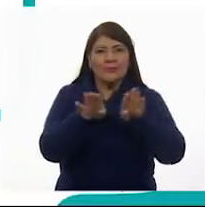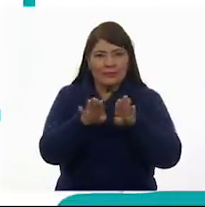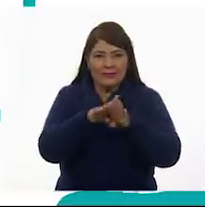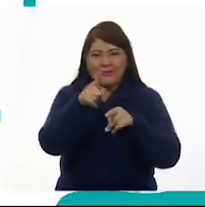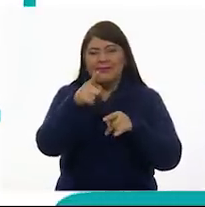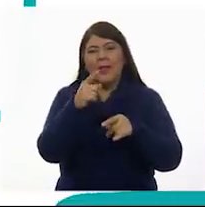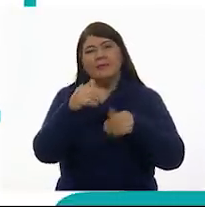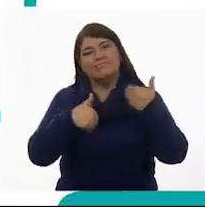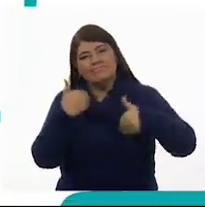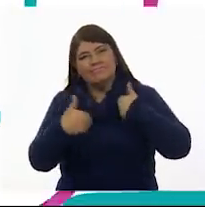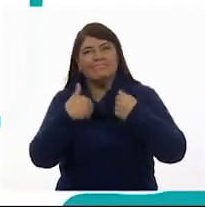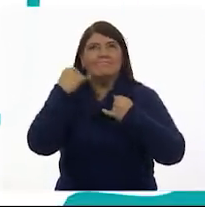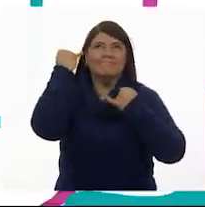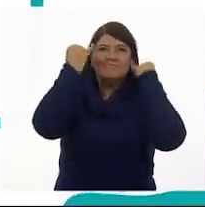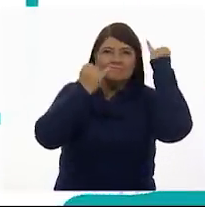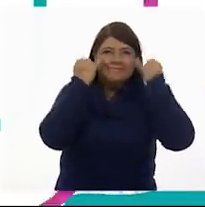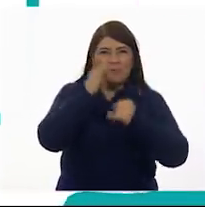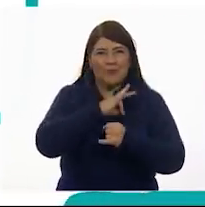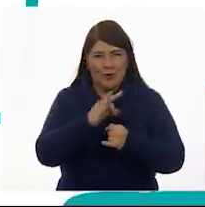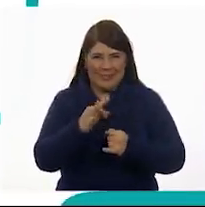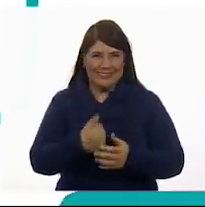pondrás en acción tu creatividad.